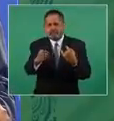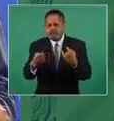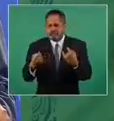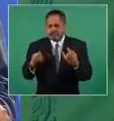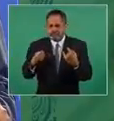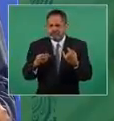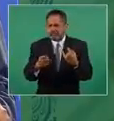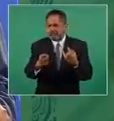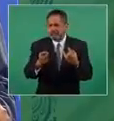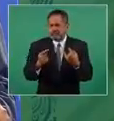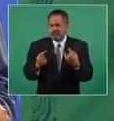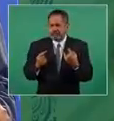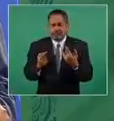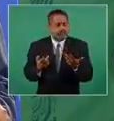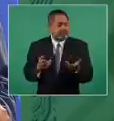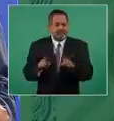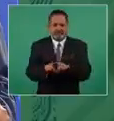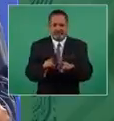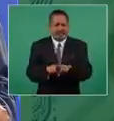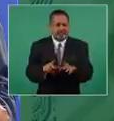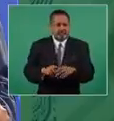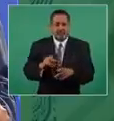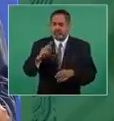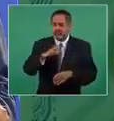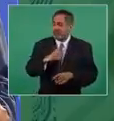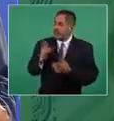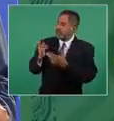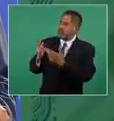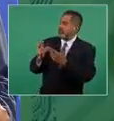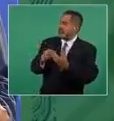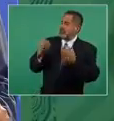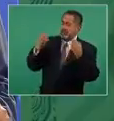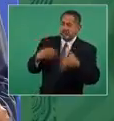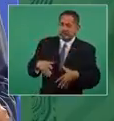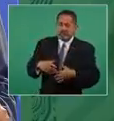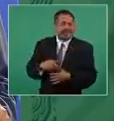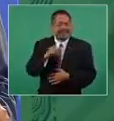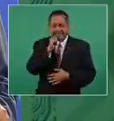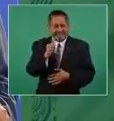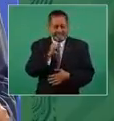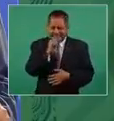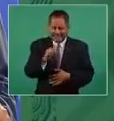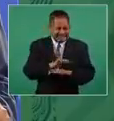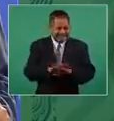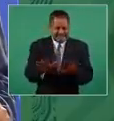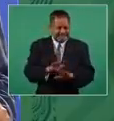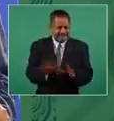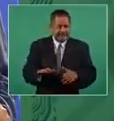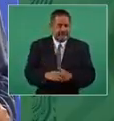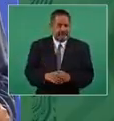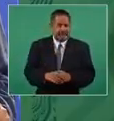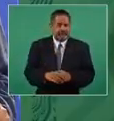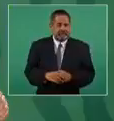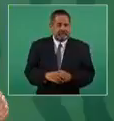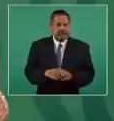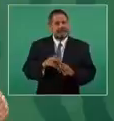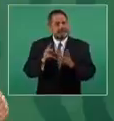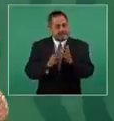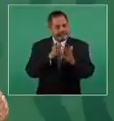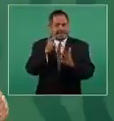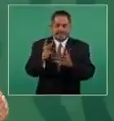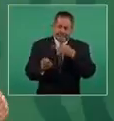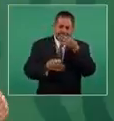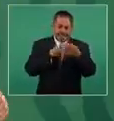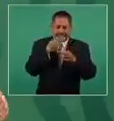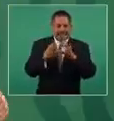ecológica, pero hay que seguirlo diciendo,